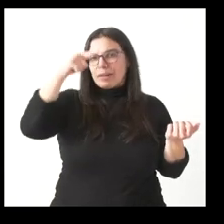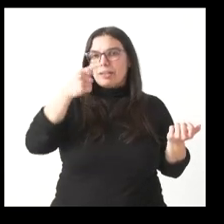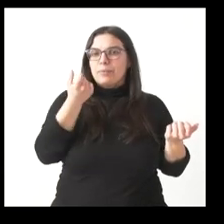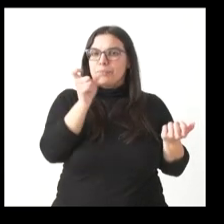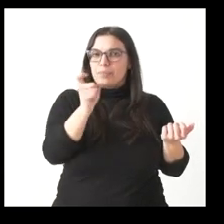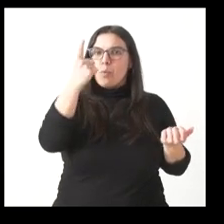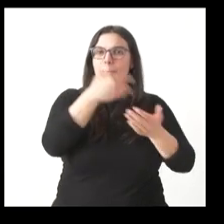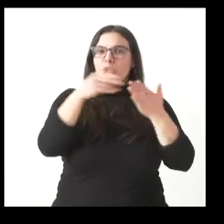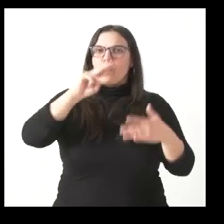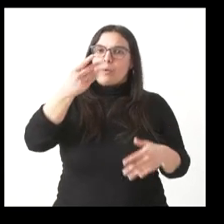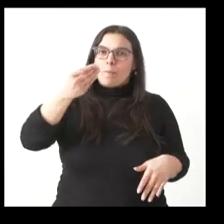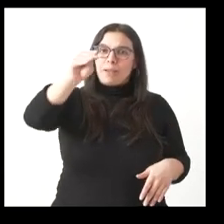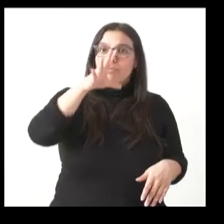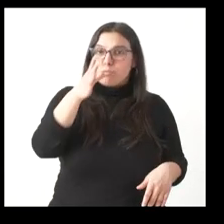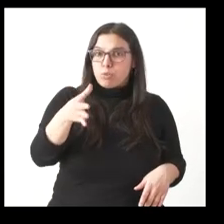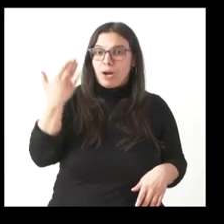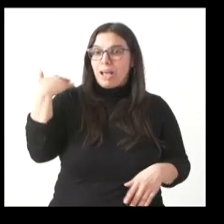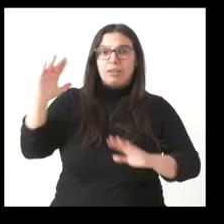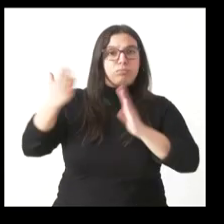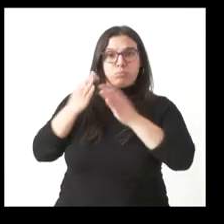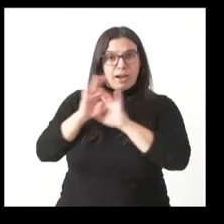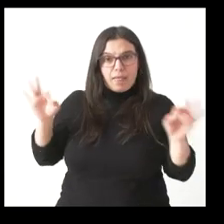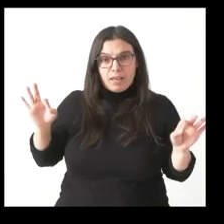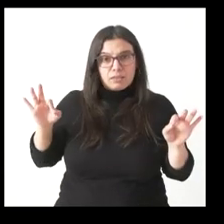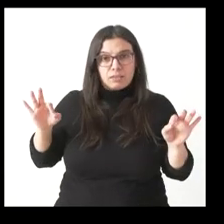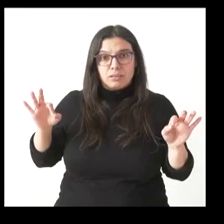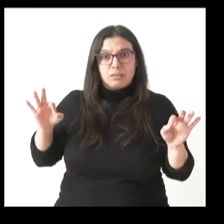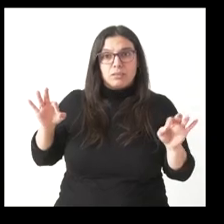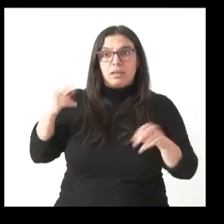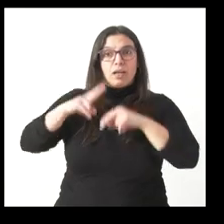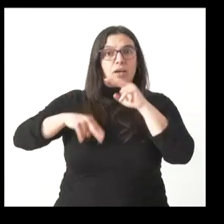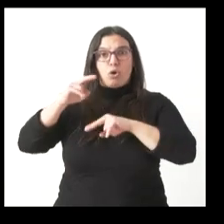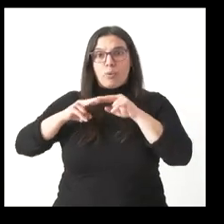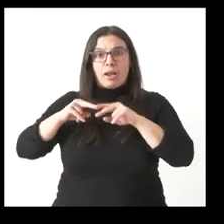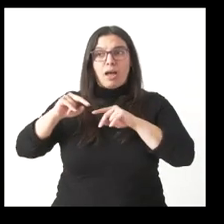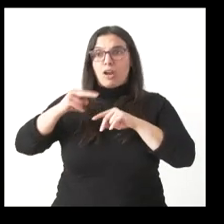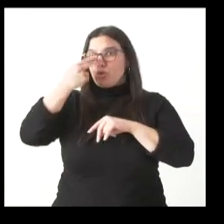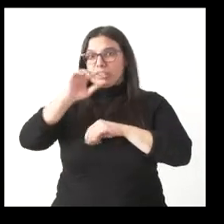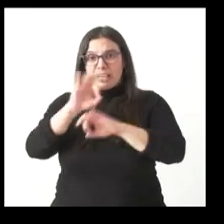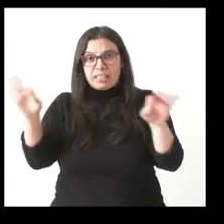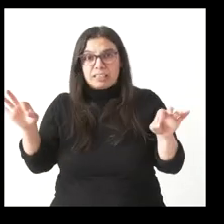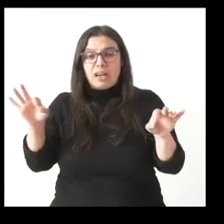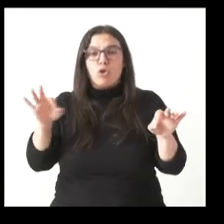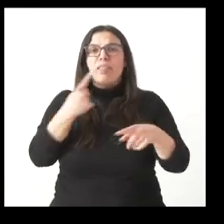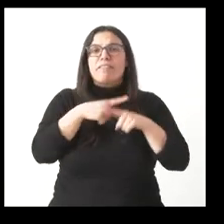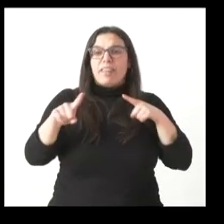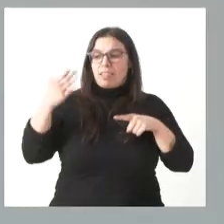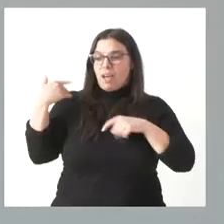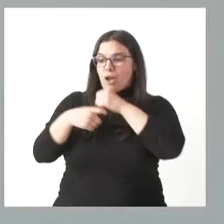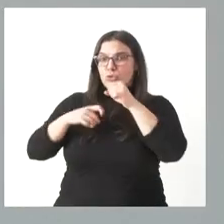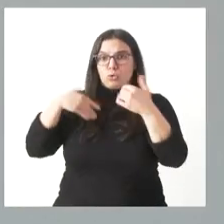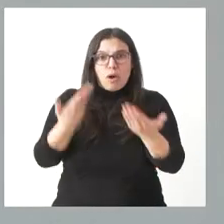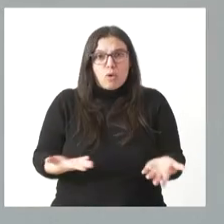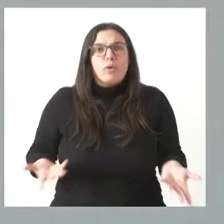en un millón de euros, quizá porque no había empresas que optaron a la obra o qué diferencia hay entre este expediente y el de agosto. Sí, efectivamente,